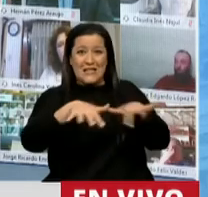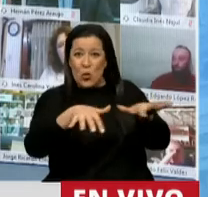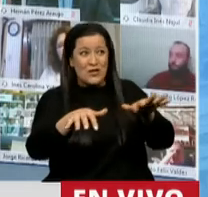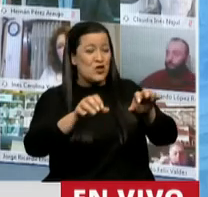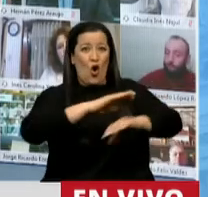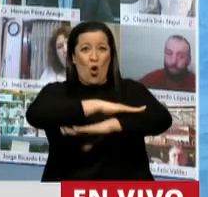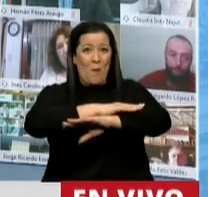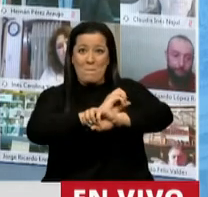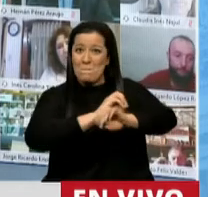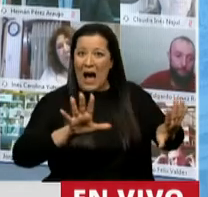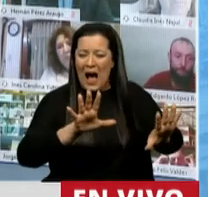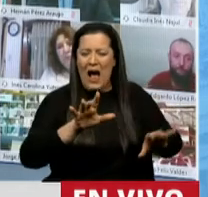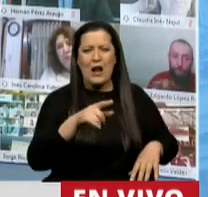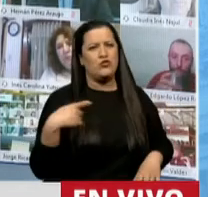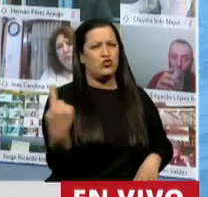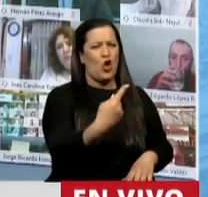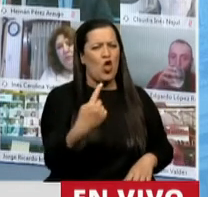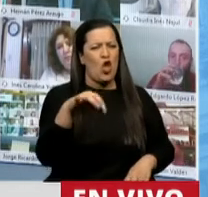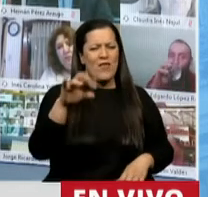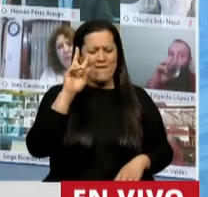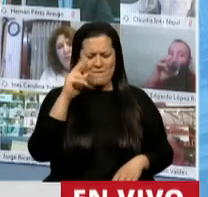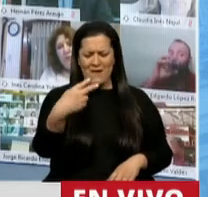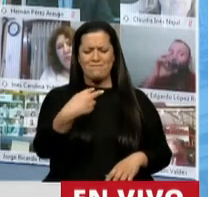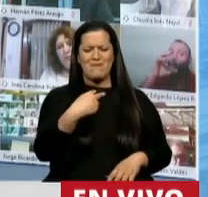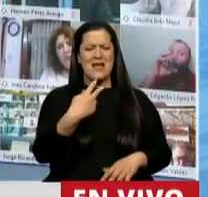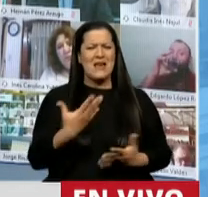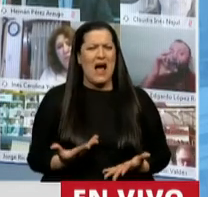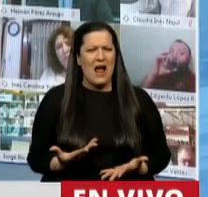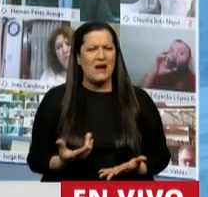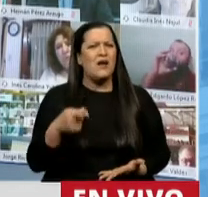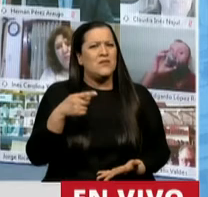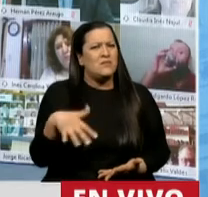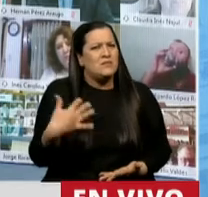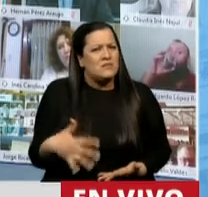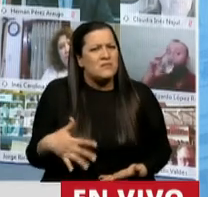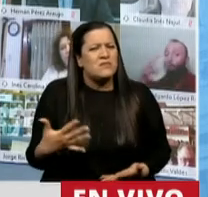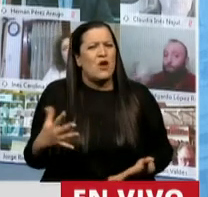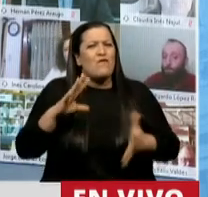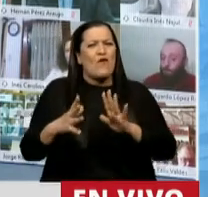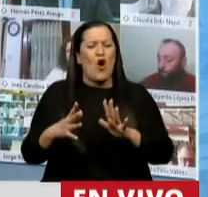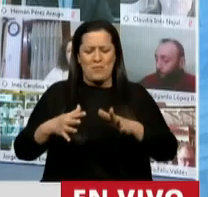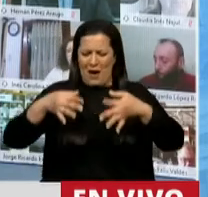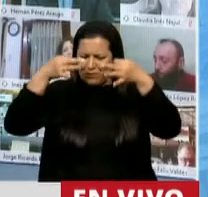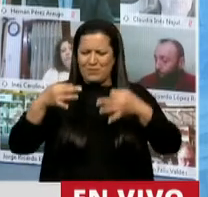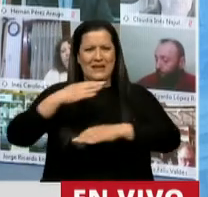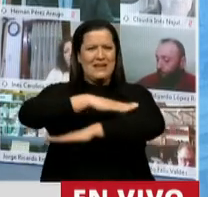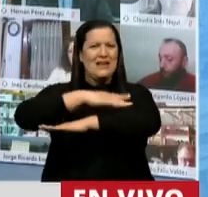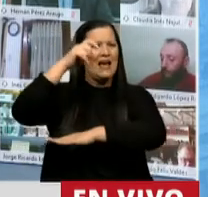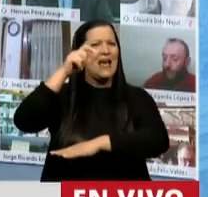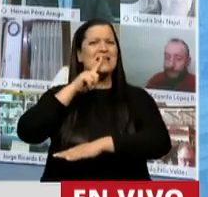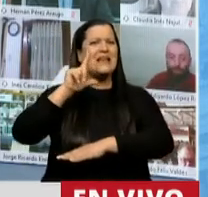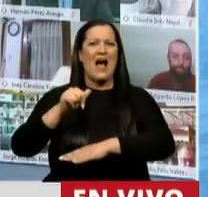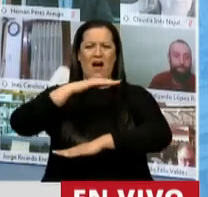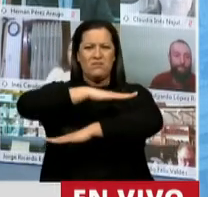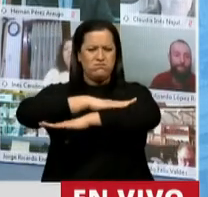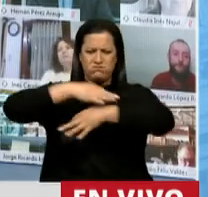nos convoque a una introspección respecto a una suerte de código ético en